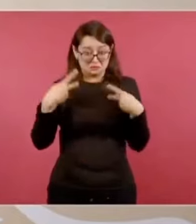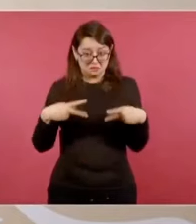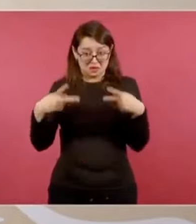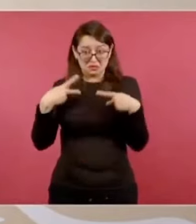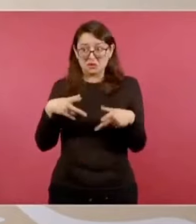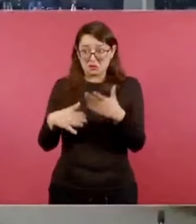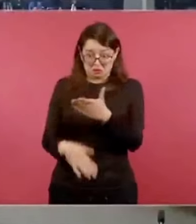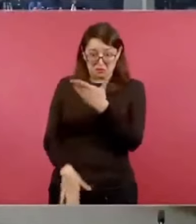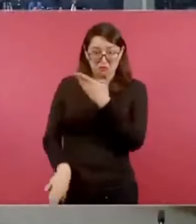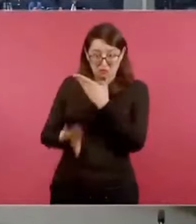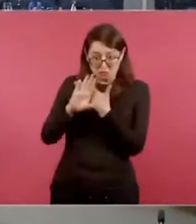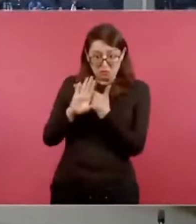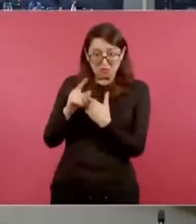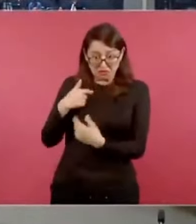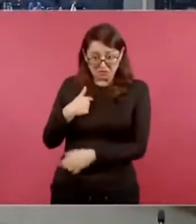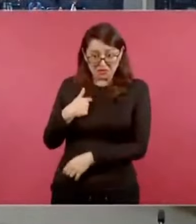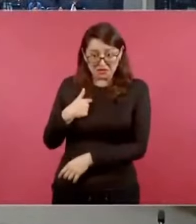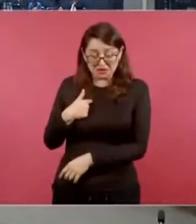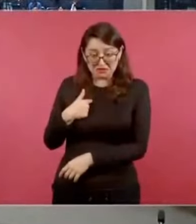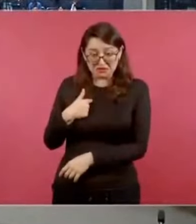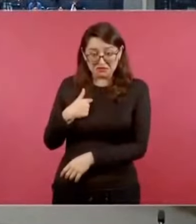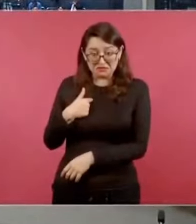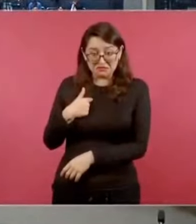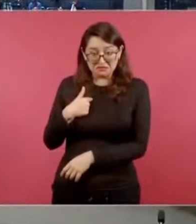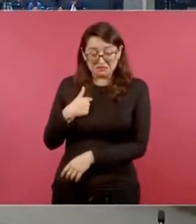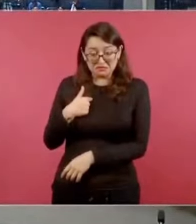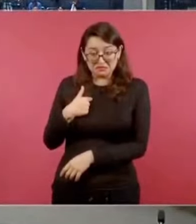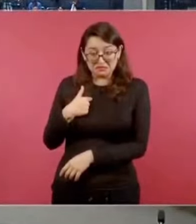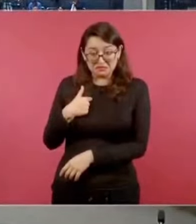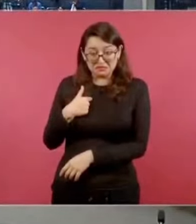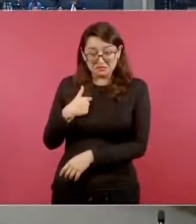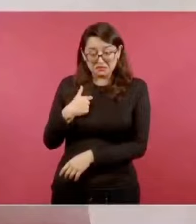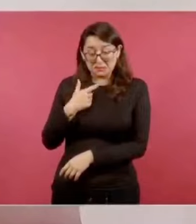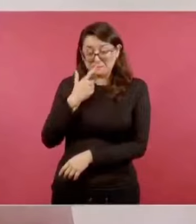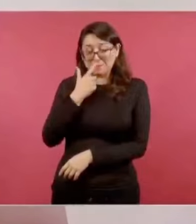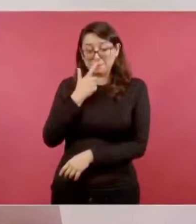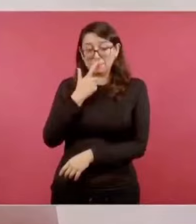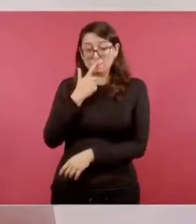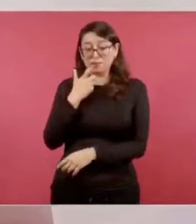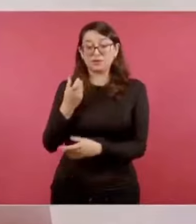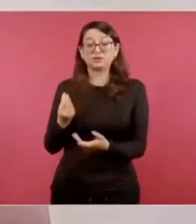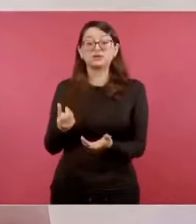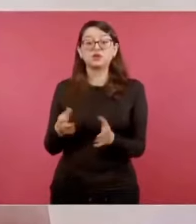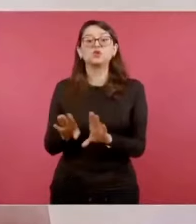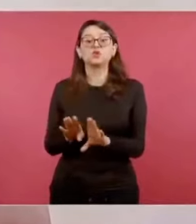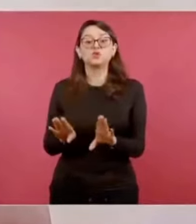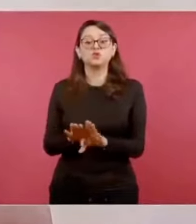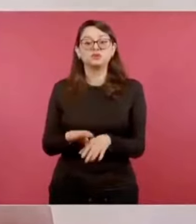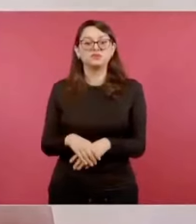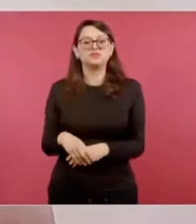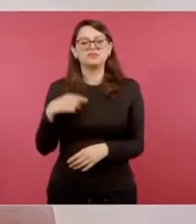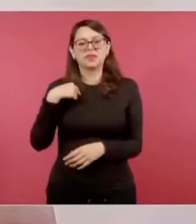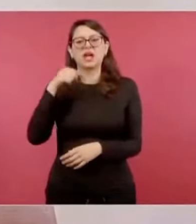la agencia que saca datos,